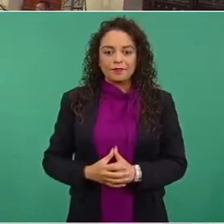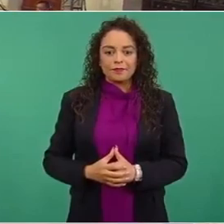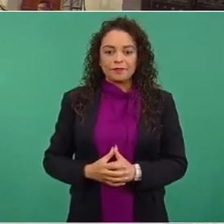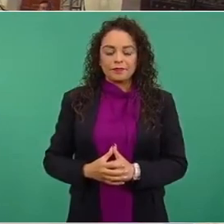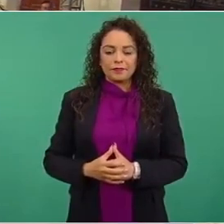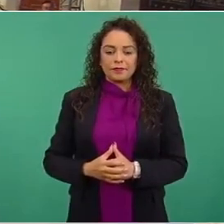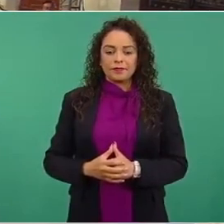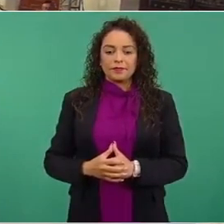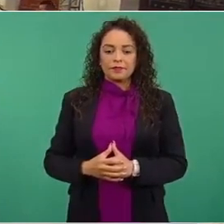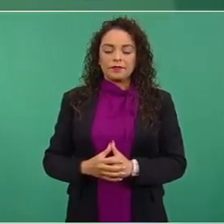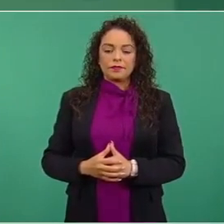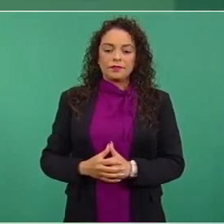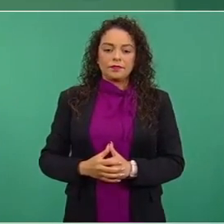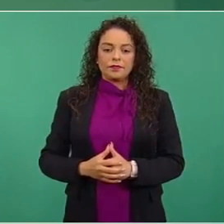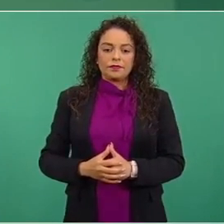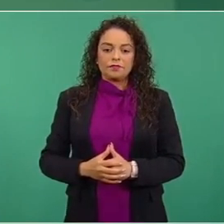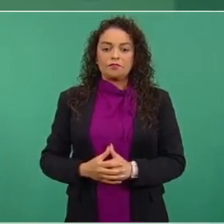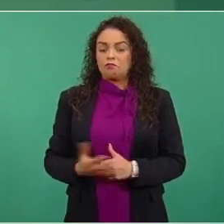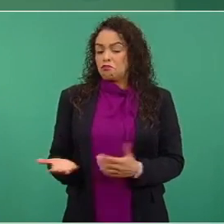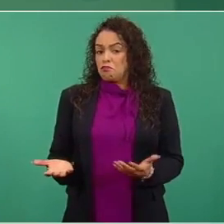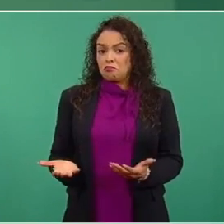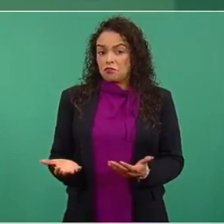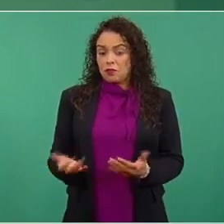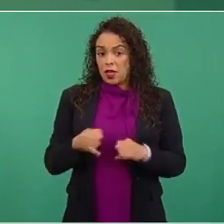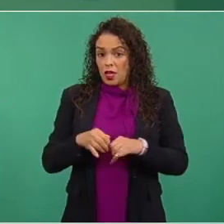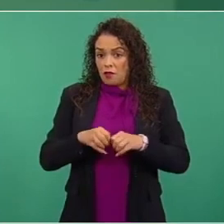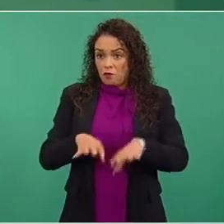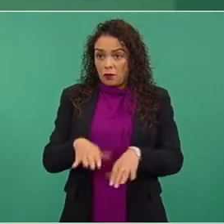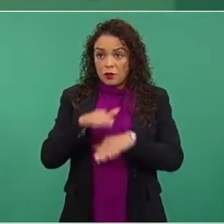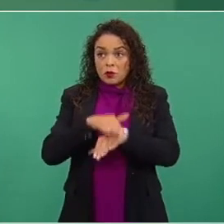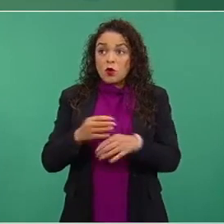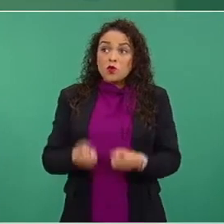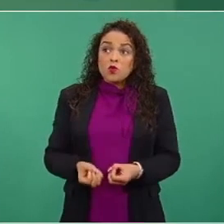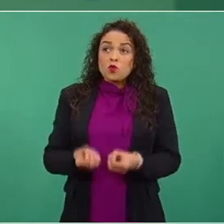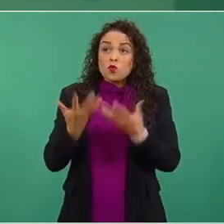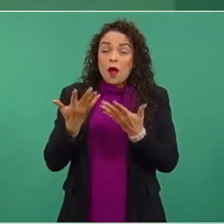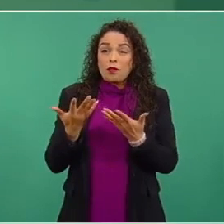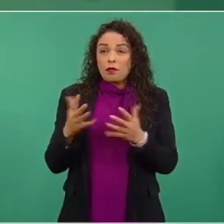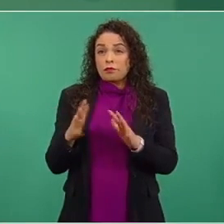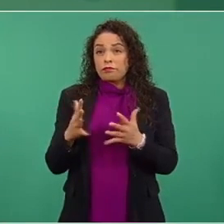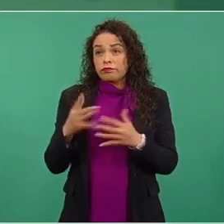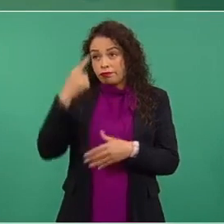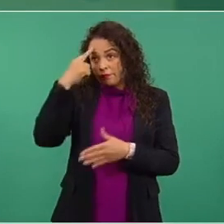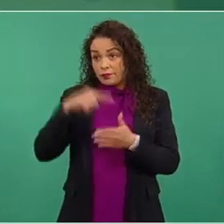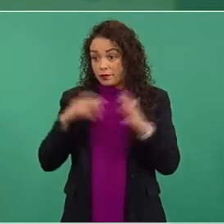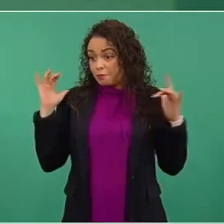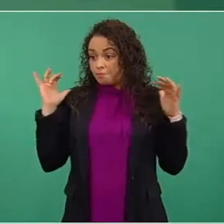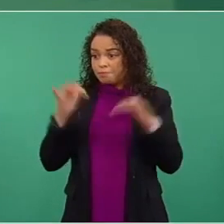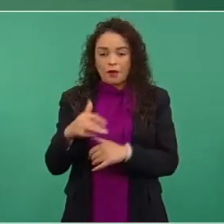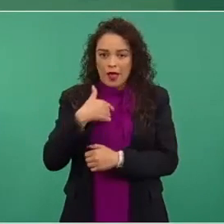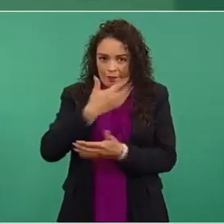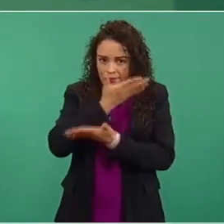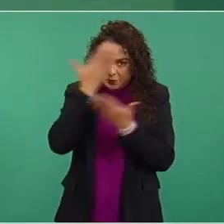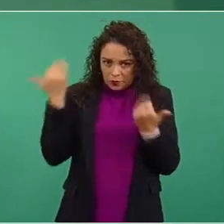El presidente Andrés Manuel López Obrador informó que este mes iniciará la aplicación